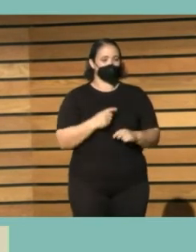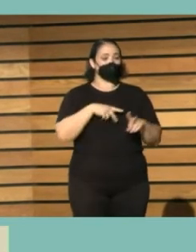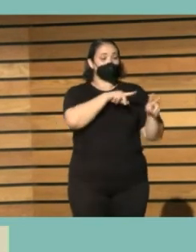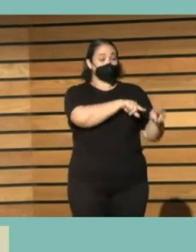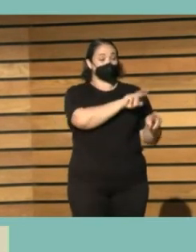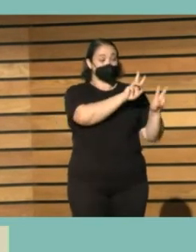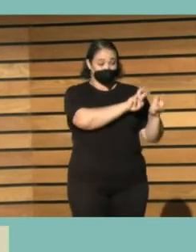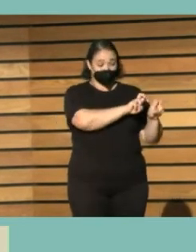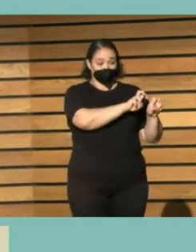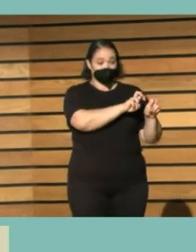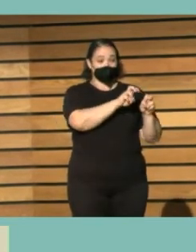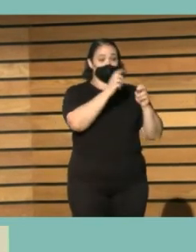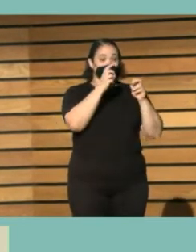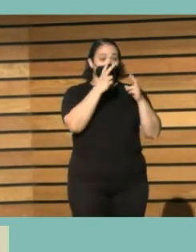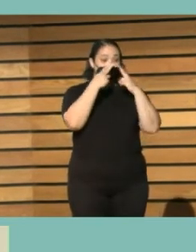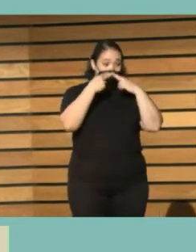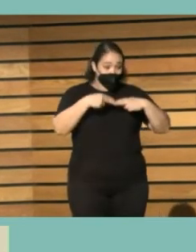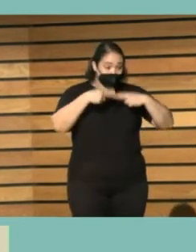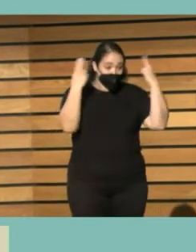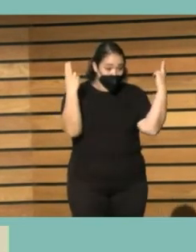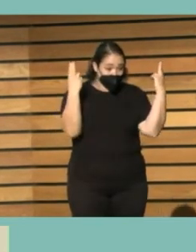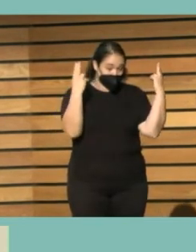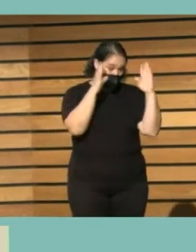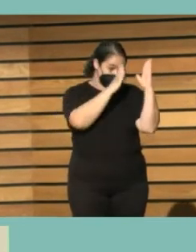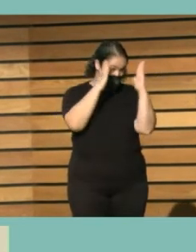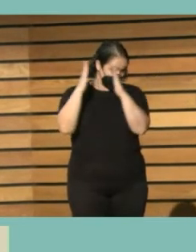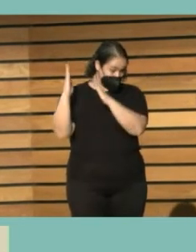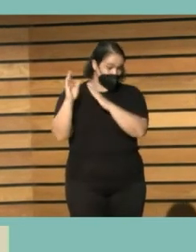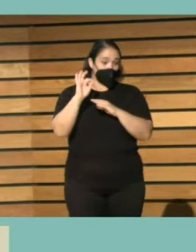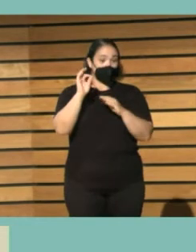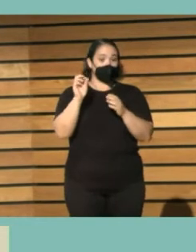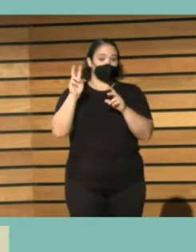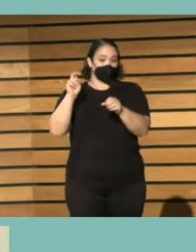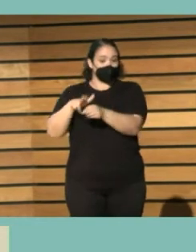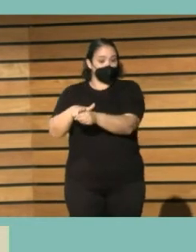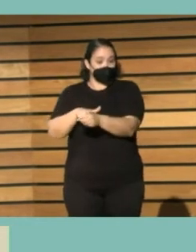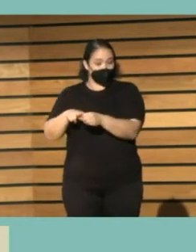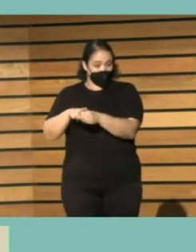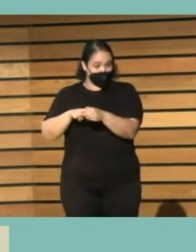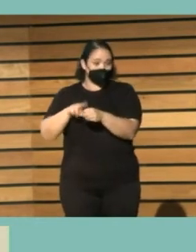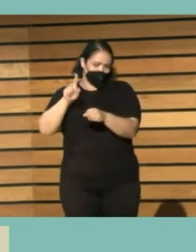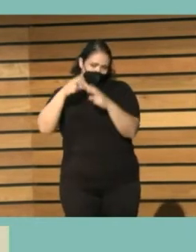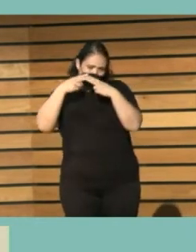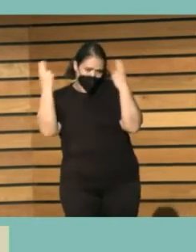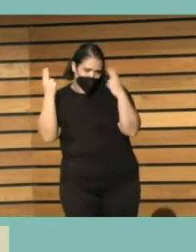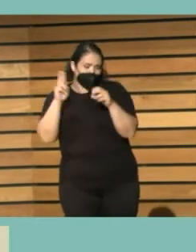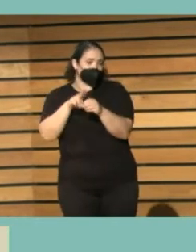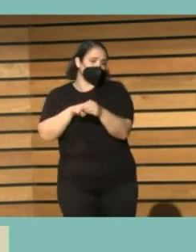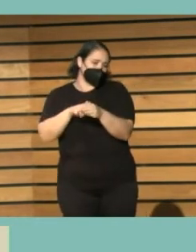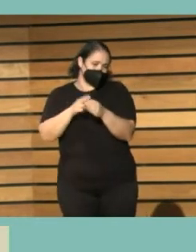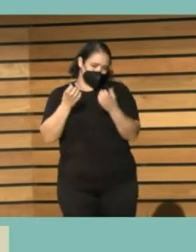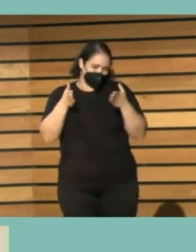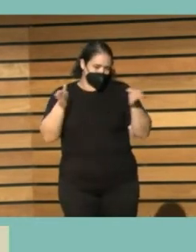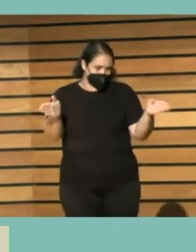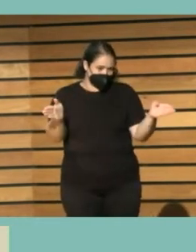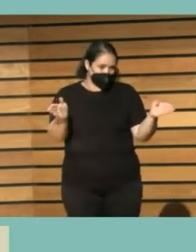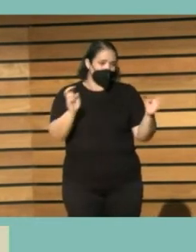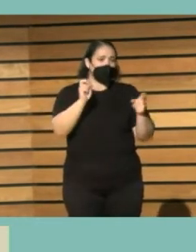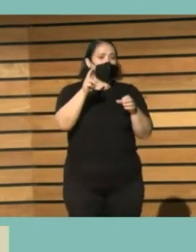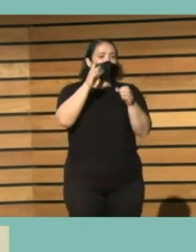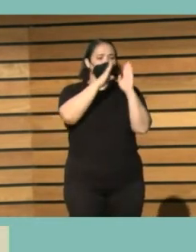tema que tanto en públicas como en municipales que también son públicas y en otras